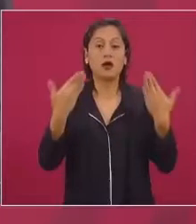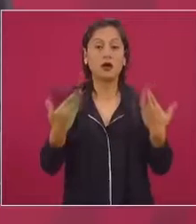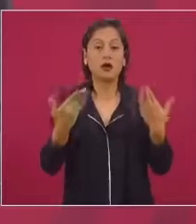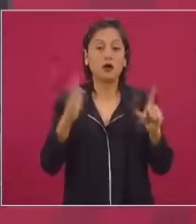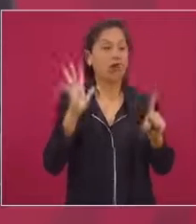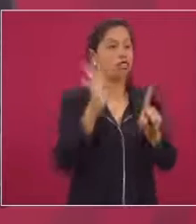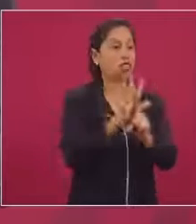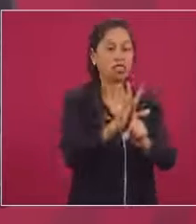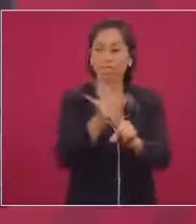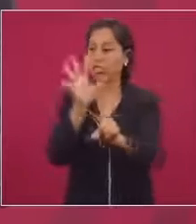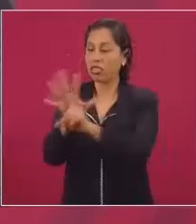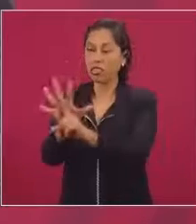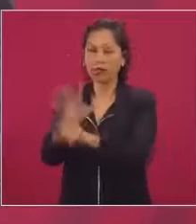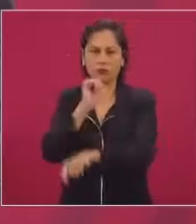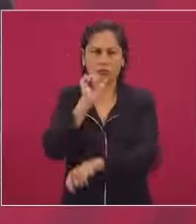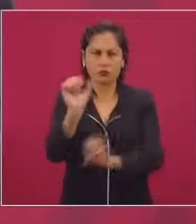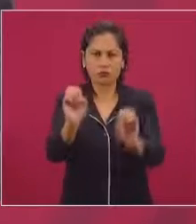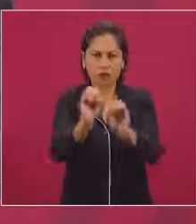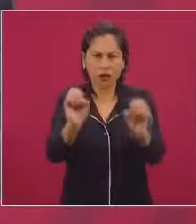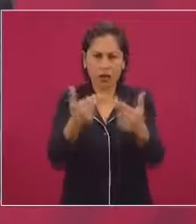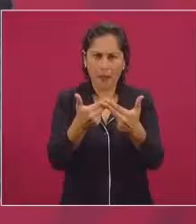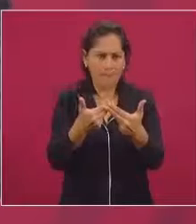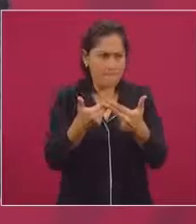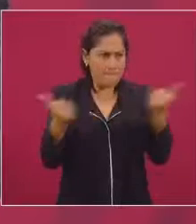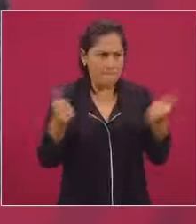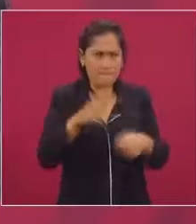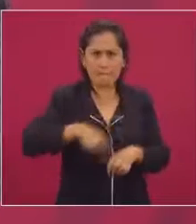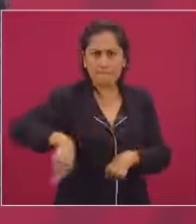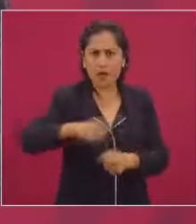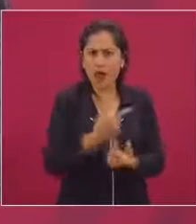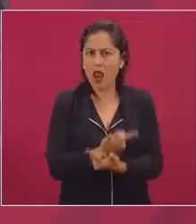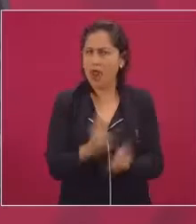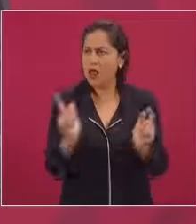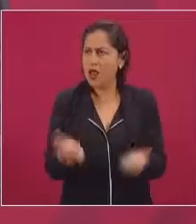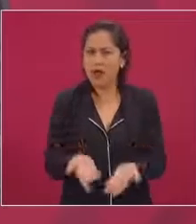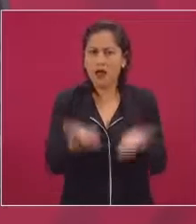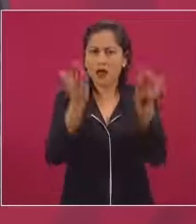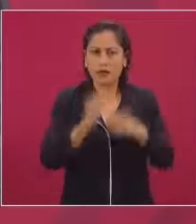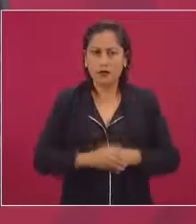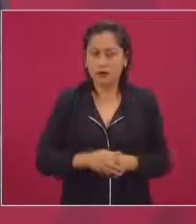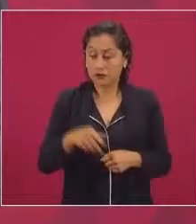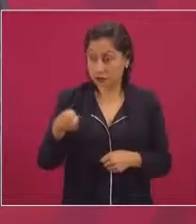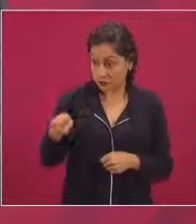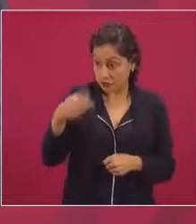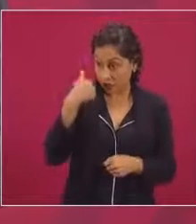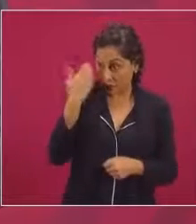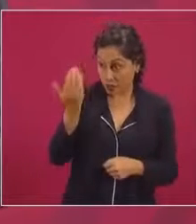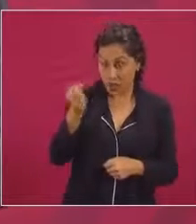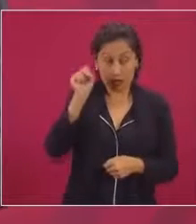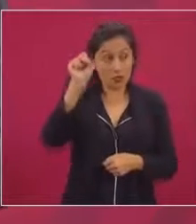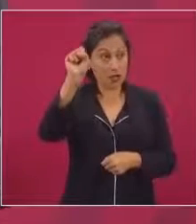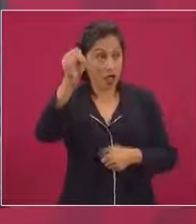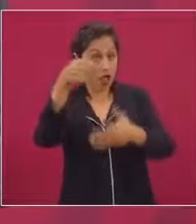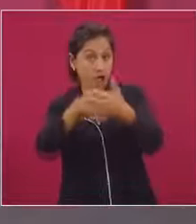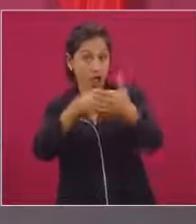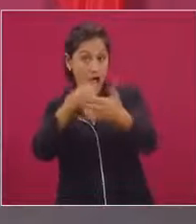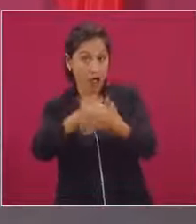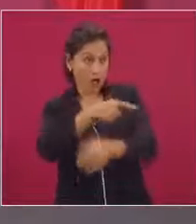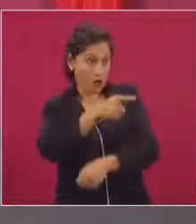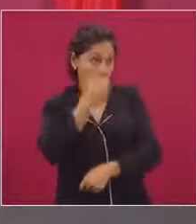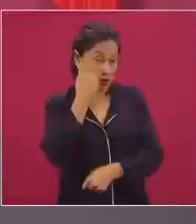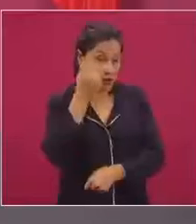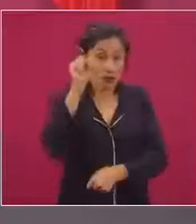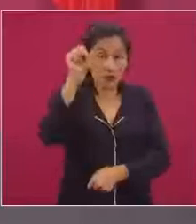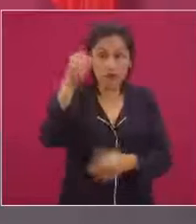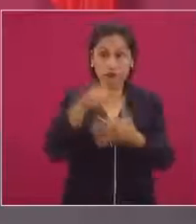a nadie se le limita su derecho a manifestarse, se garantiza el derecho a disentir.